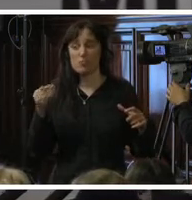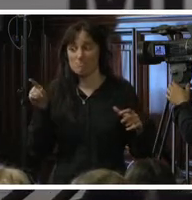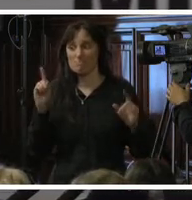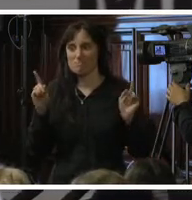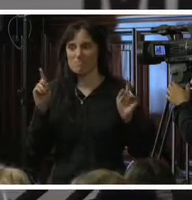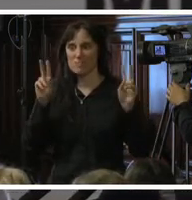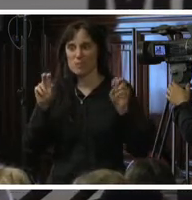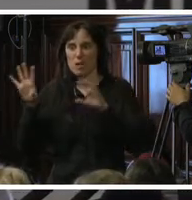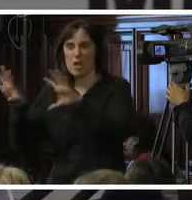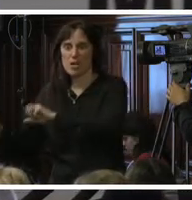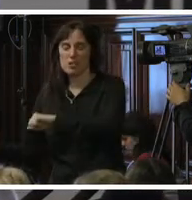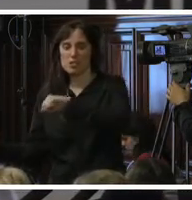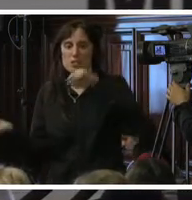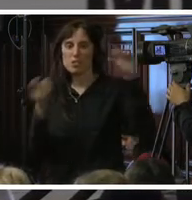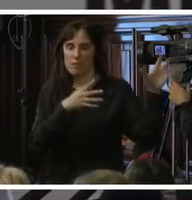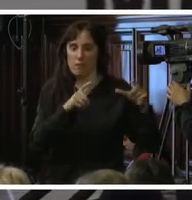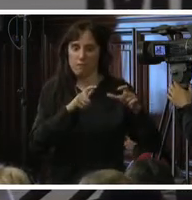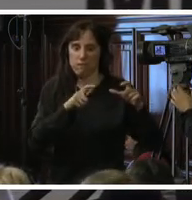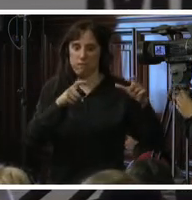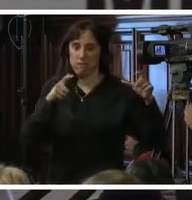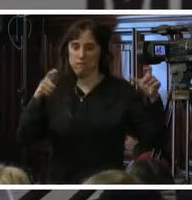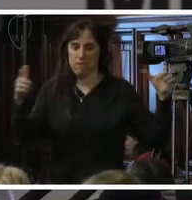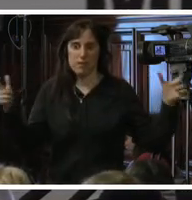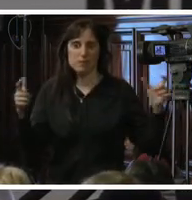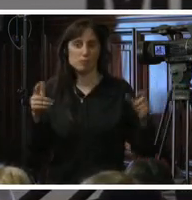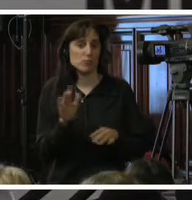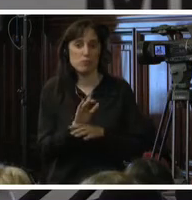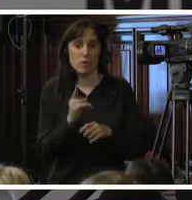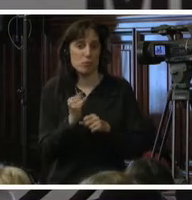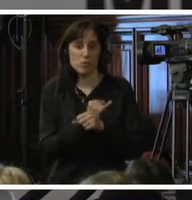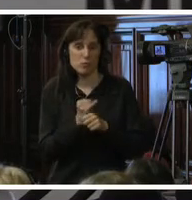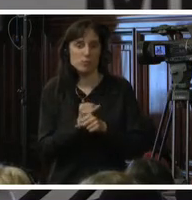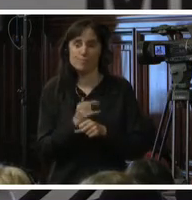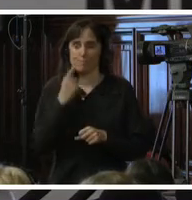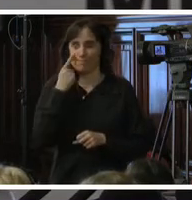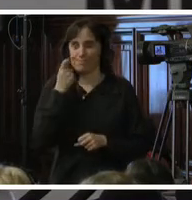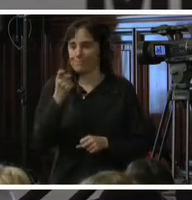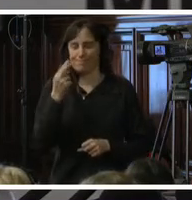indican el tipo y el nivel del problema que tenemos entre manos.